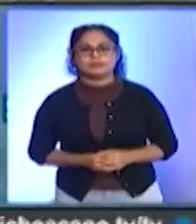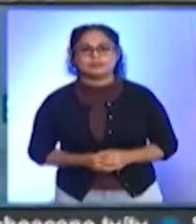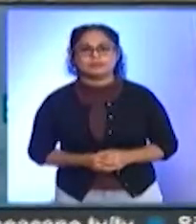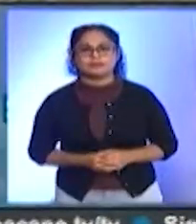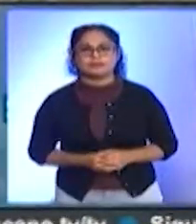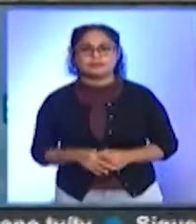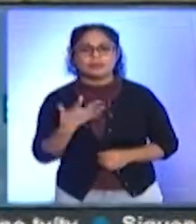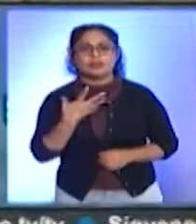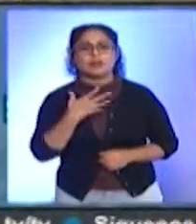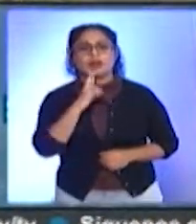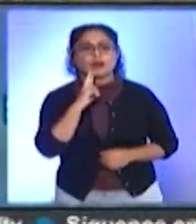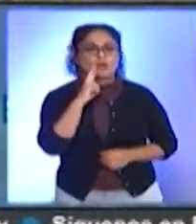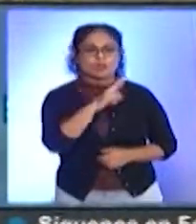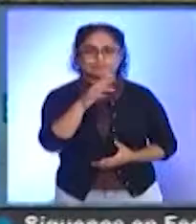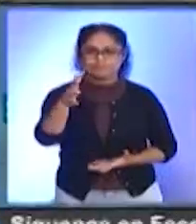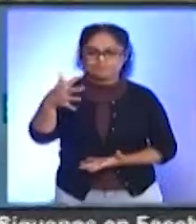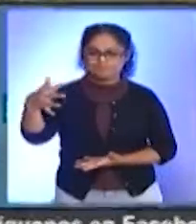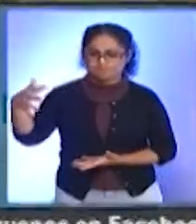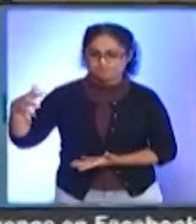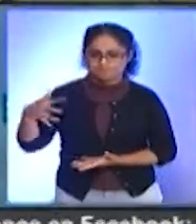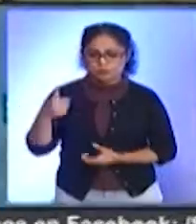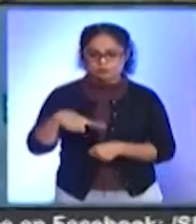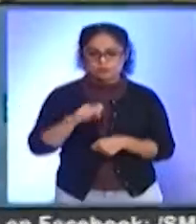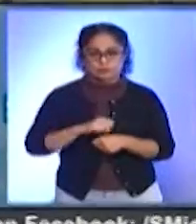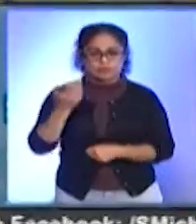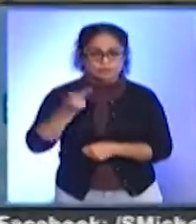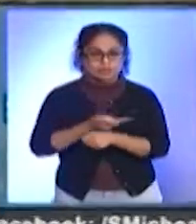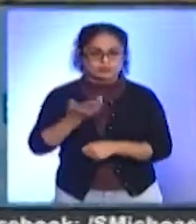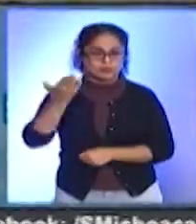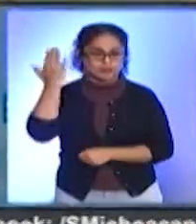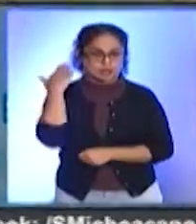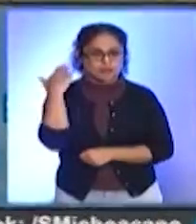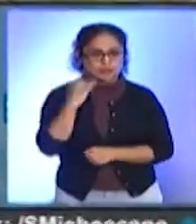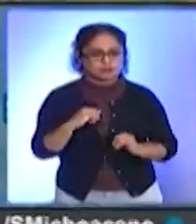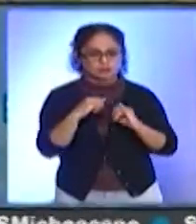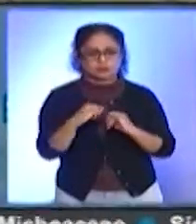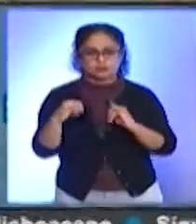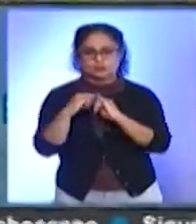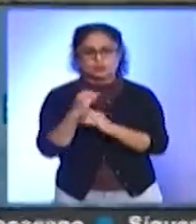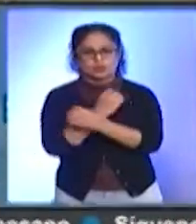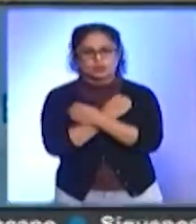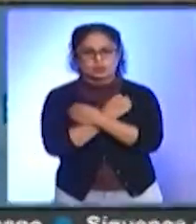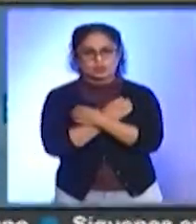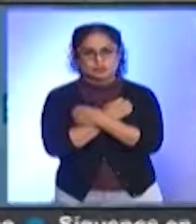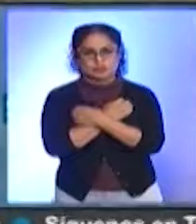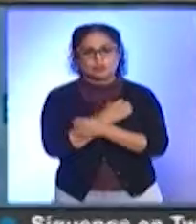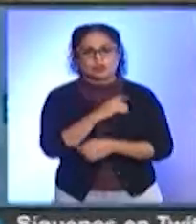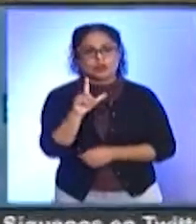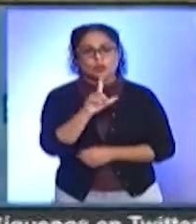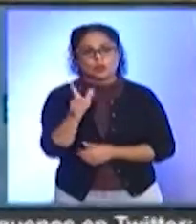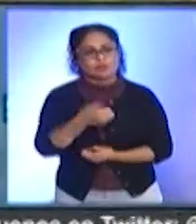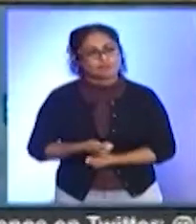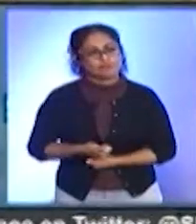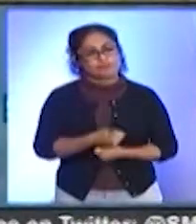Como resultado de la colecta que durante la pasada semana realizaron organizaciones e instituciones educativas, este lunes se enviaron tres